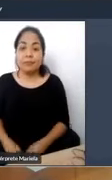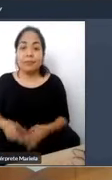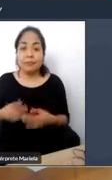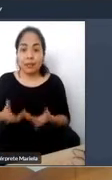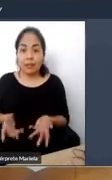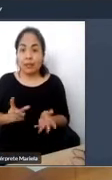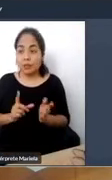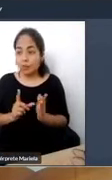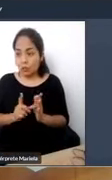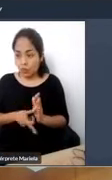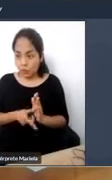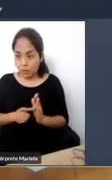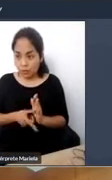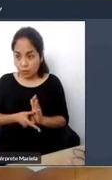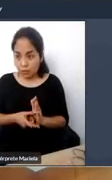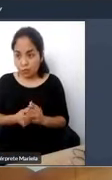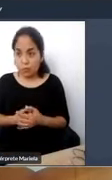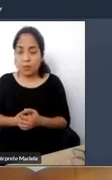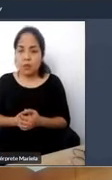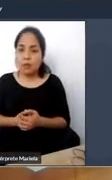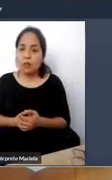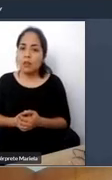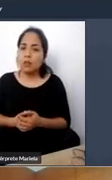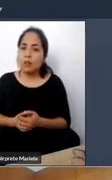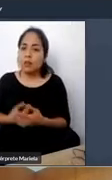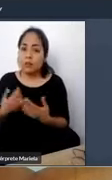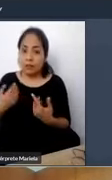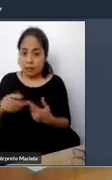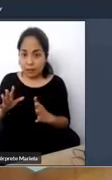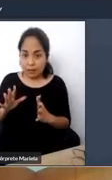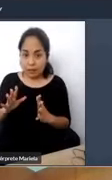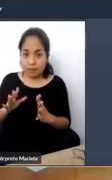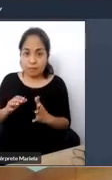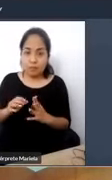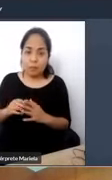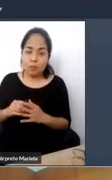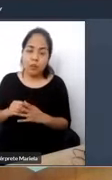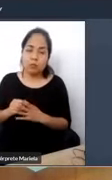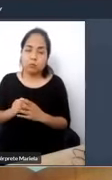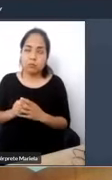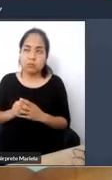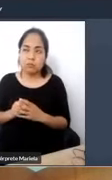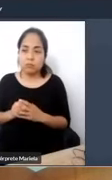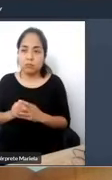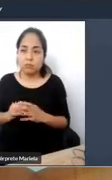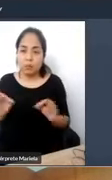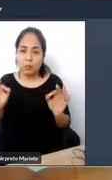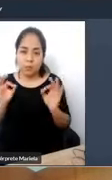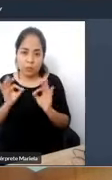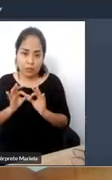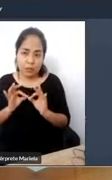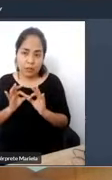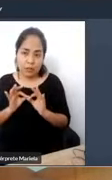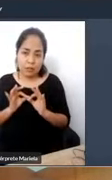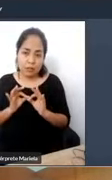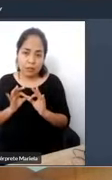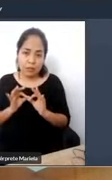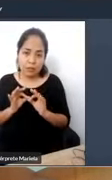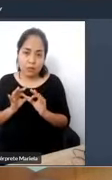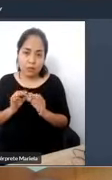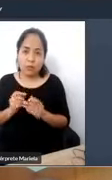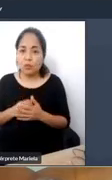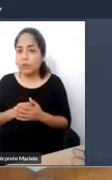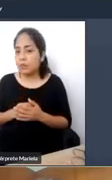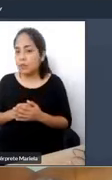iniciar esta presentación con lo que creo que es, y estoy convencida, es lo indispensable para